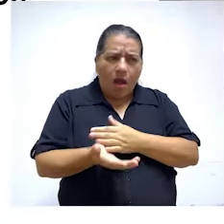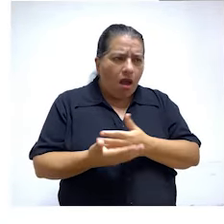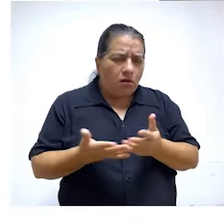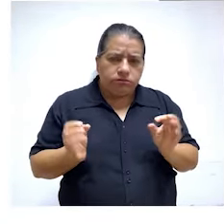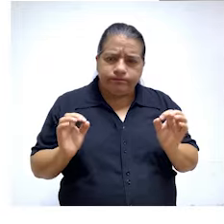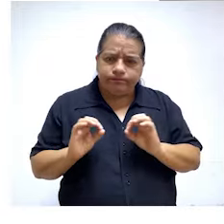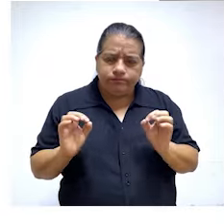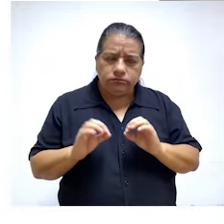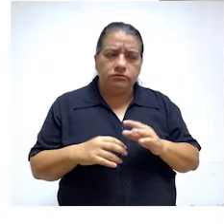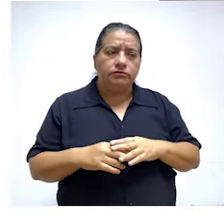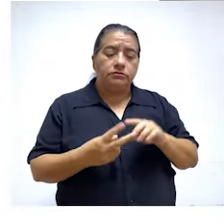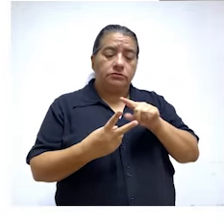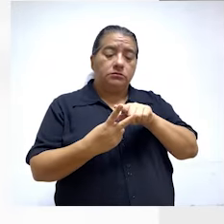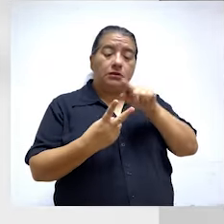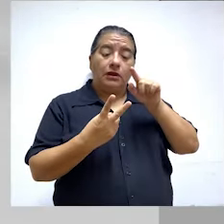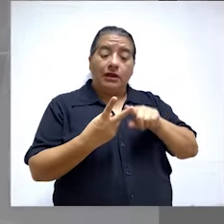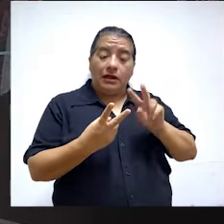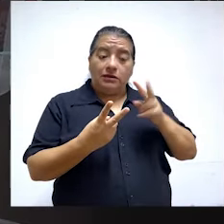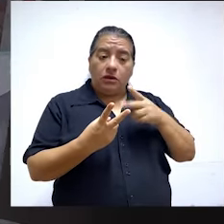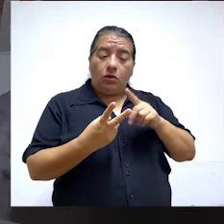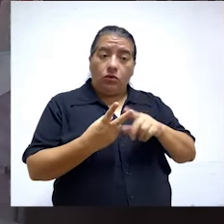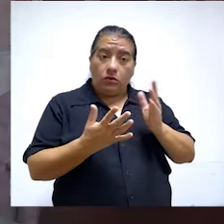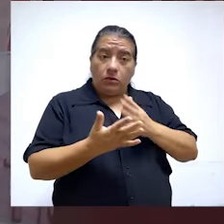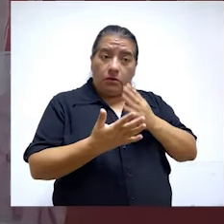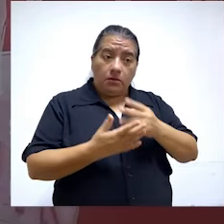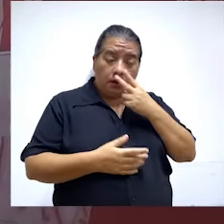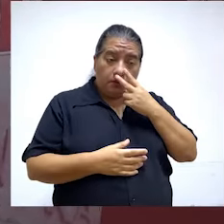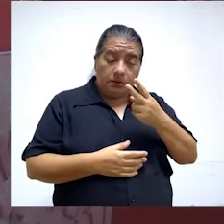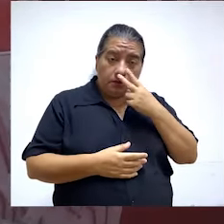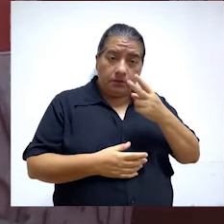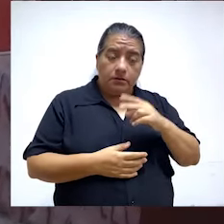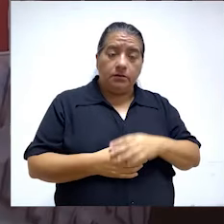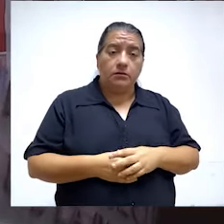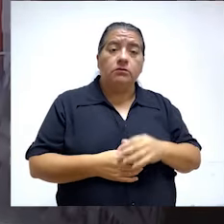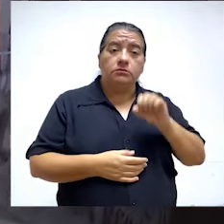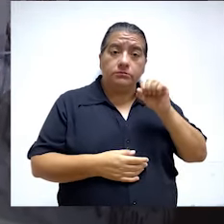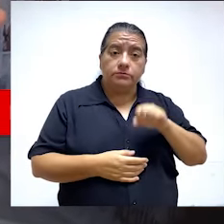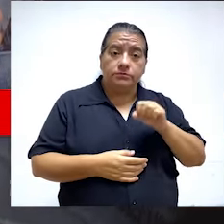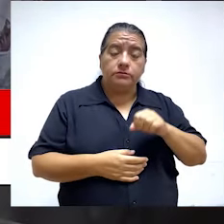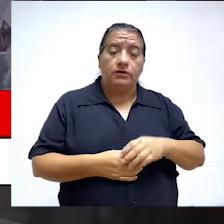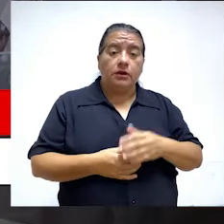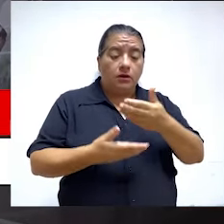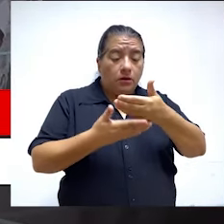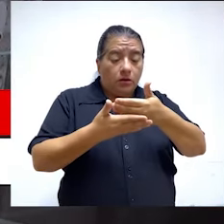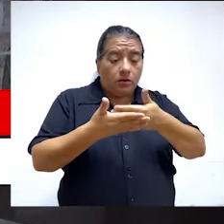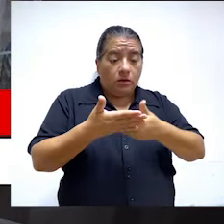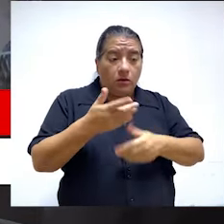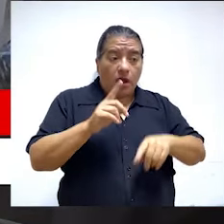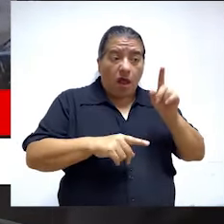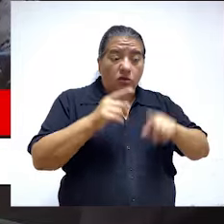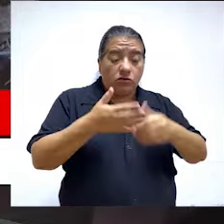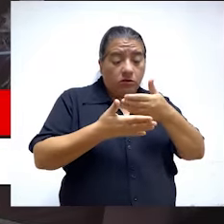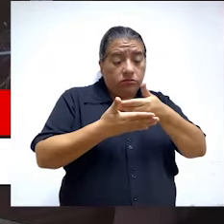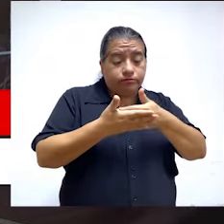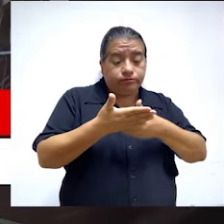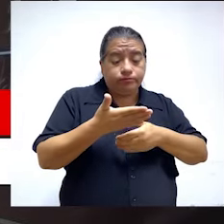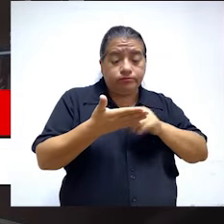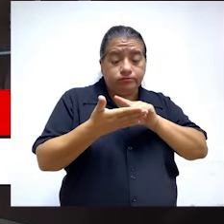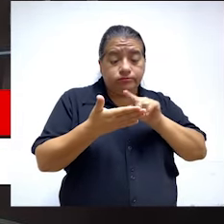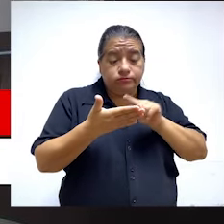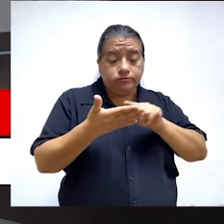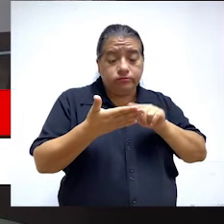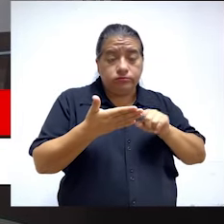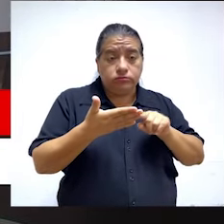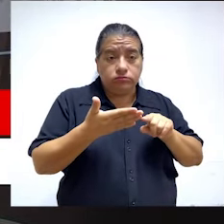no se ha hecho. El segundo riesgo que hemos advertido acá es que efectivamente en las fichas, ¿no? De